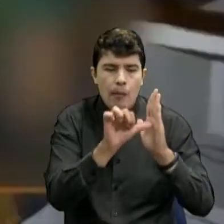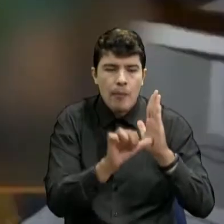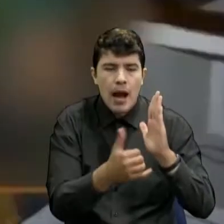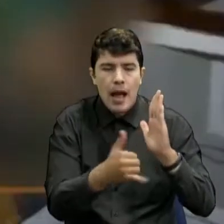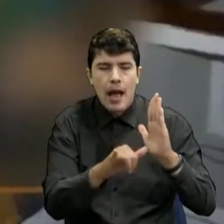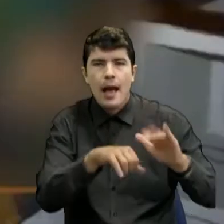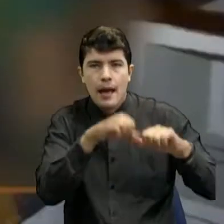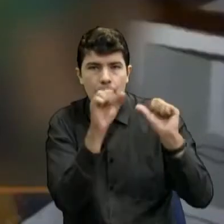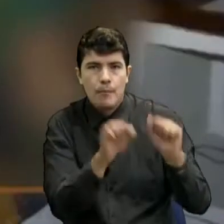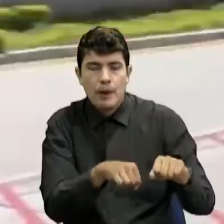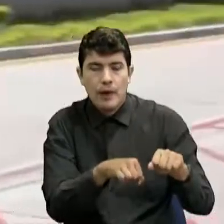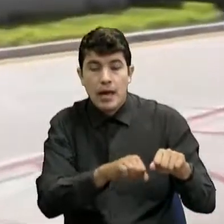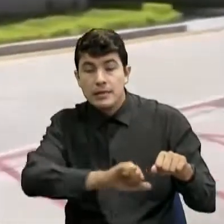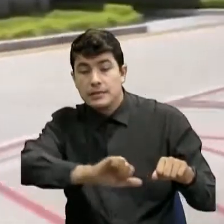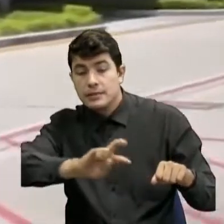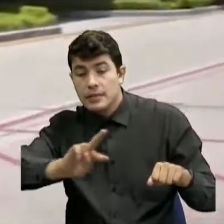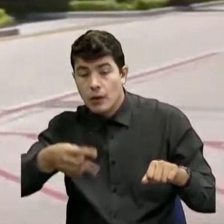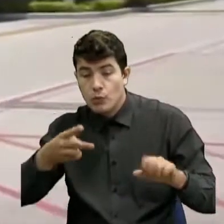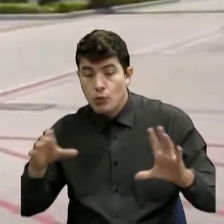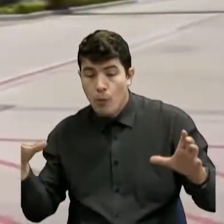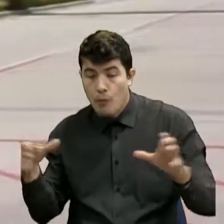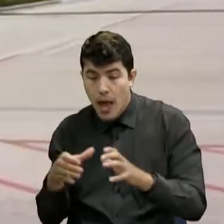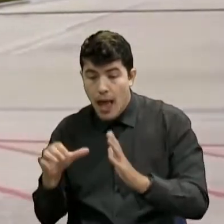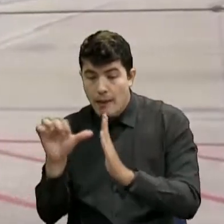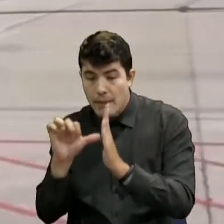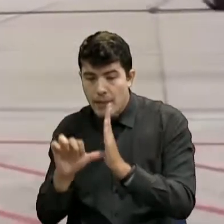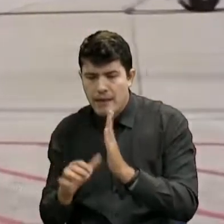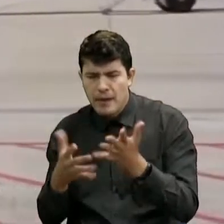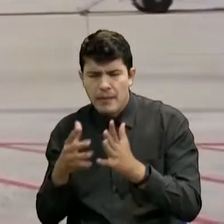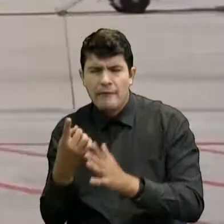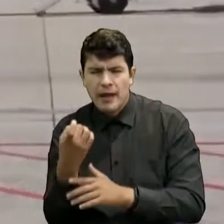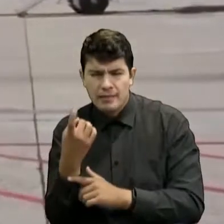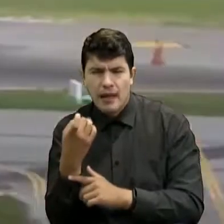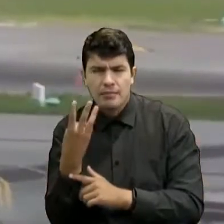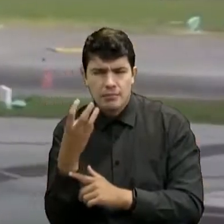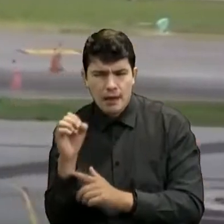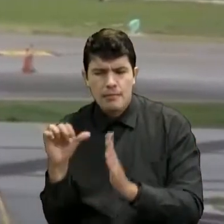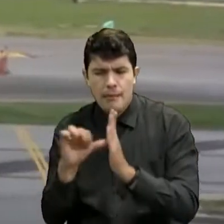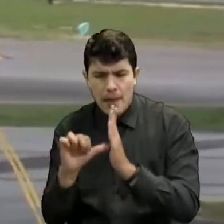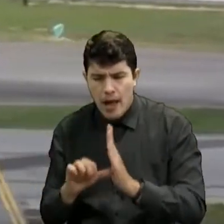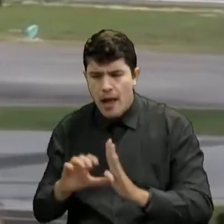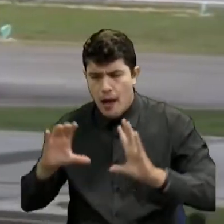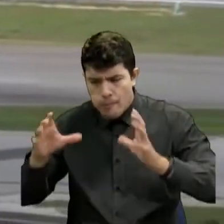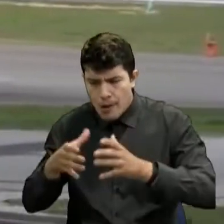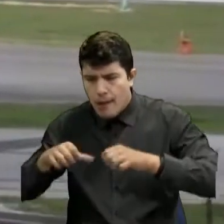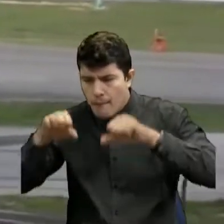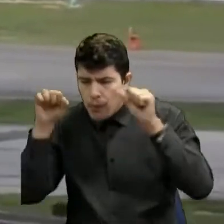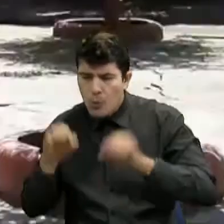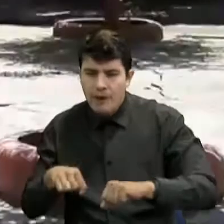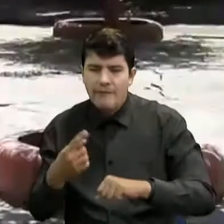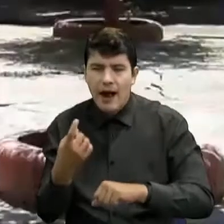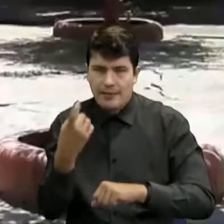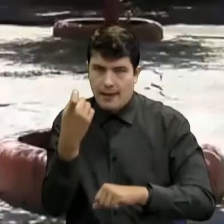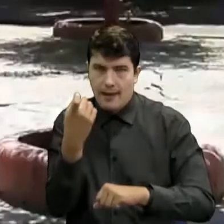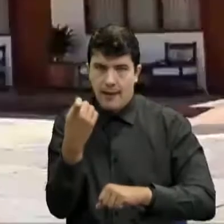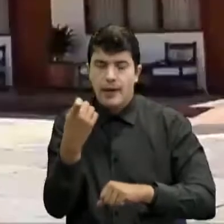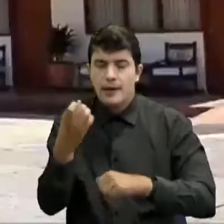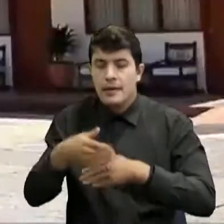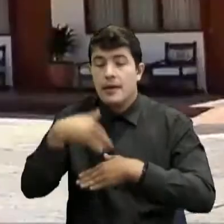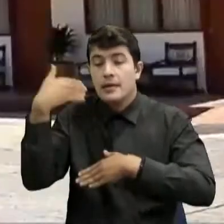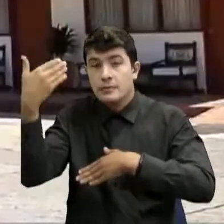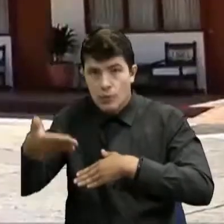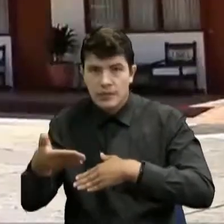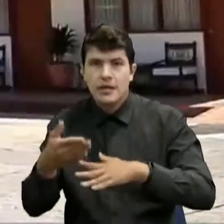aprobados. Toca terminar de aprobar unos 30 artículos para poder seguir adelante, digamos, en un debate